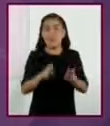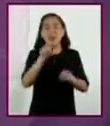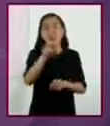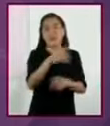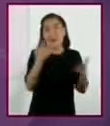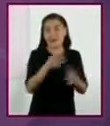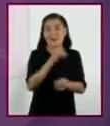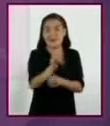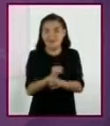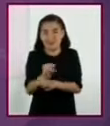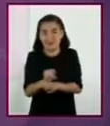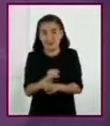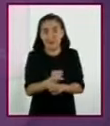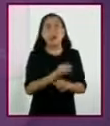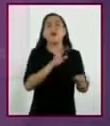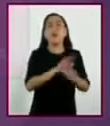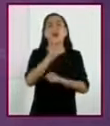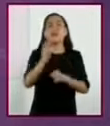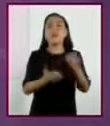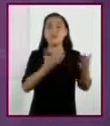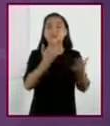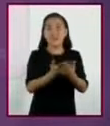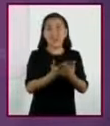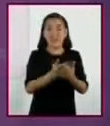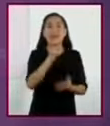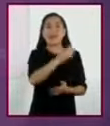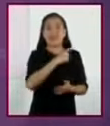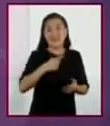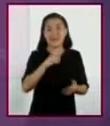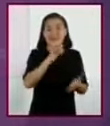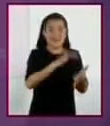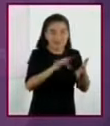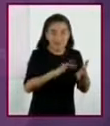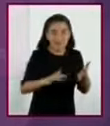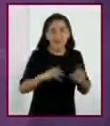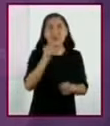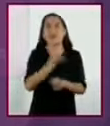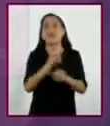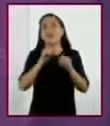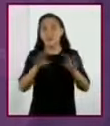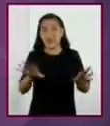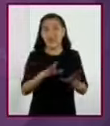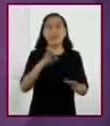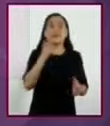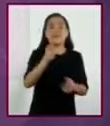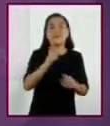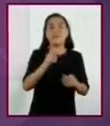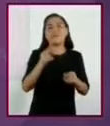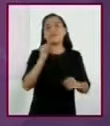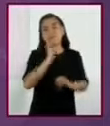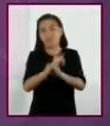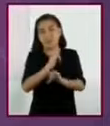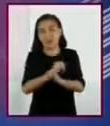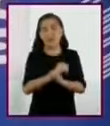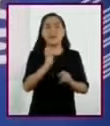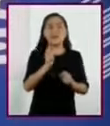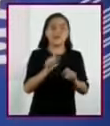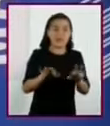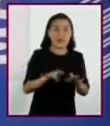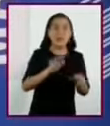investigación y nuestro propósito será leer información en textos impresos y electrónicos relacionados con un tema.